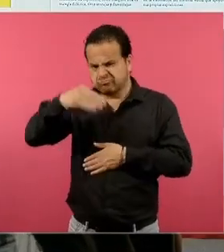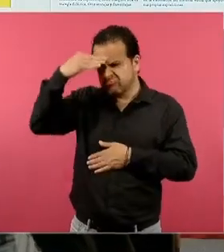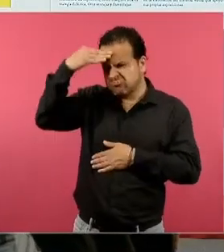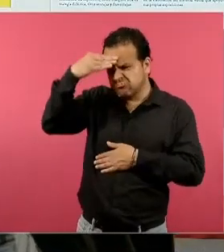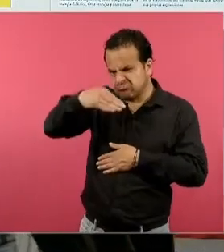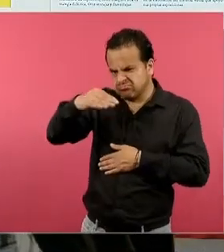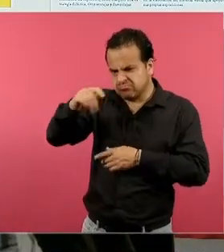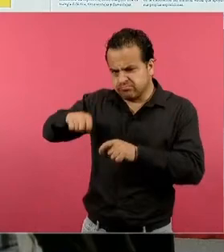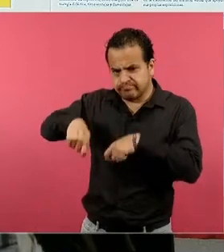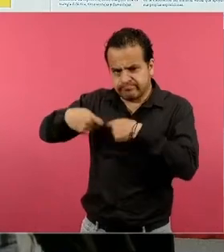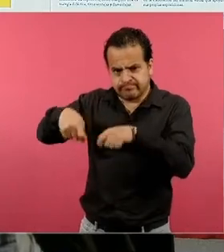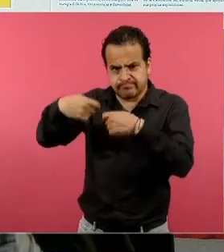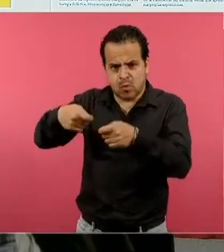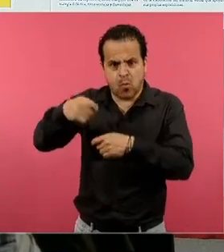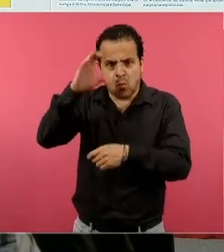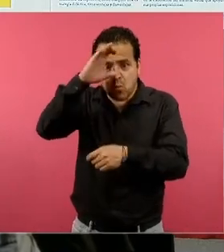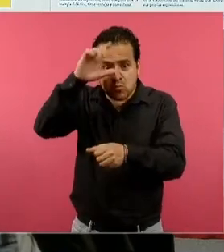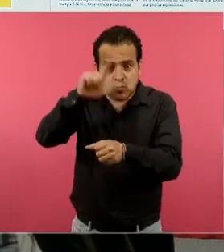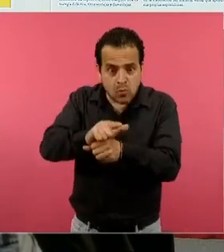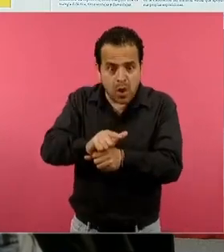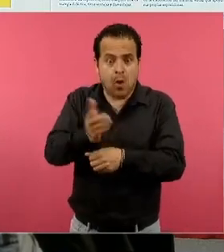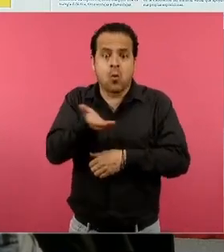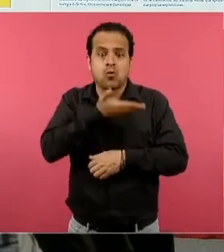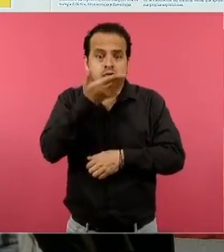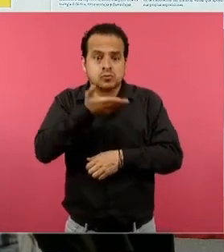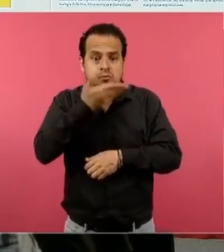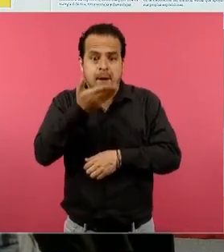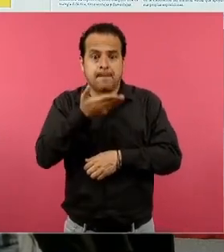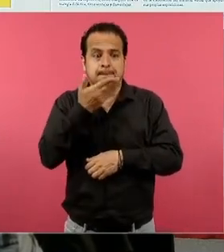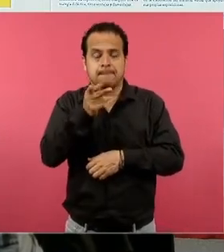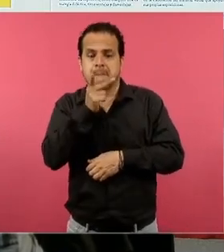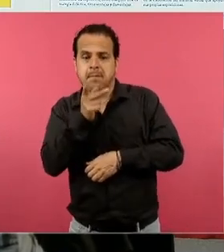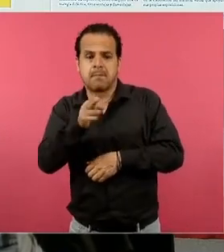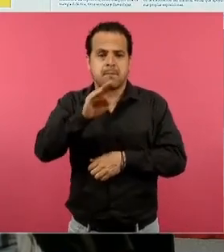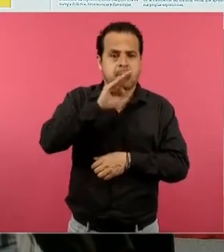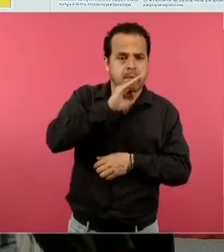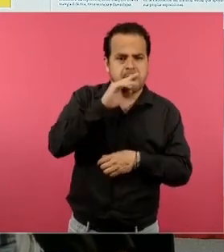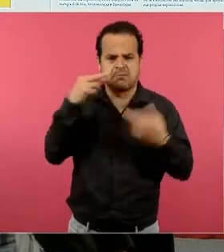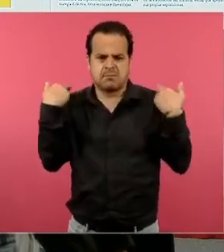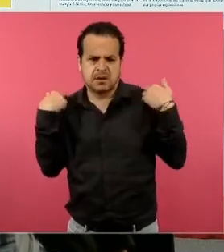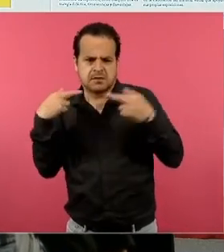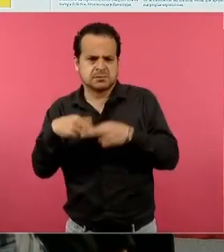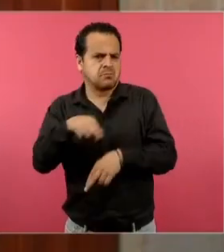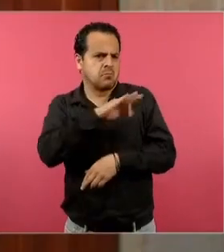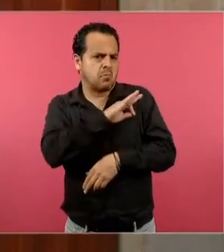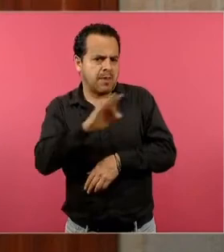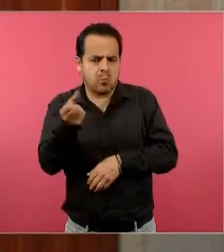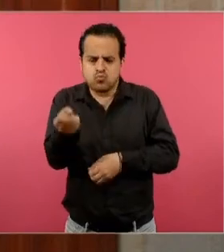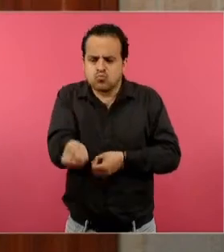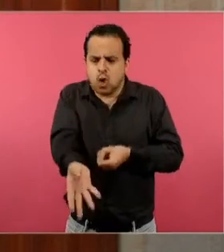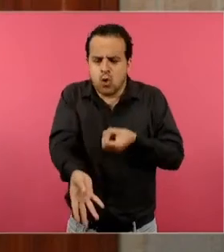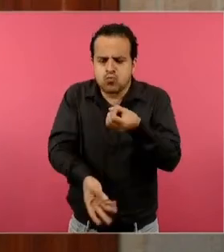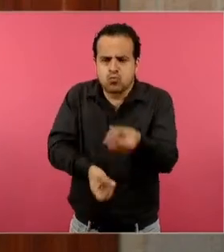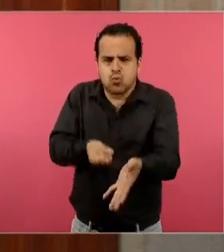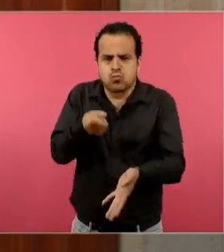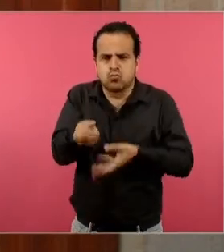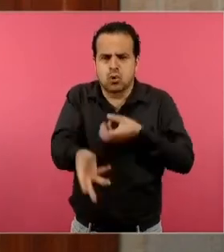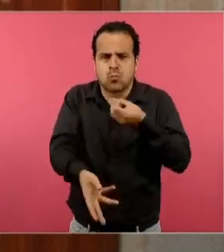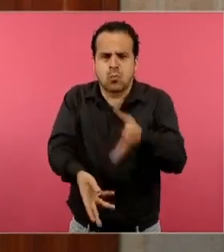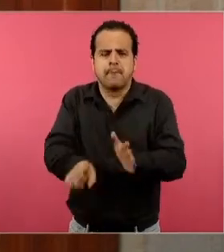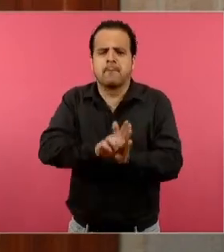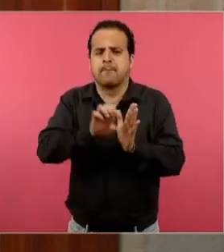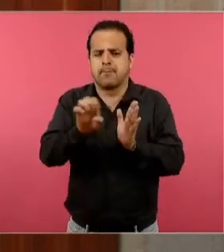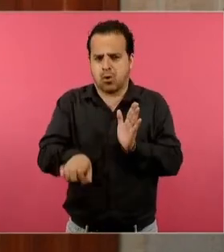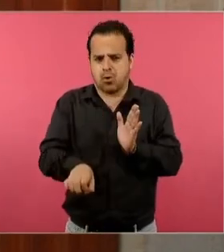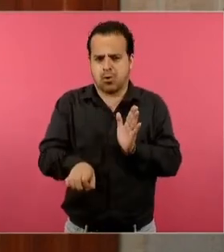podemos apoyar a nuestros hijos en retroalimentar el trabajo. Si hay un concepto que no queda claro, vámonos a nuestros saberes.